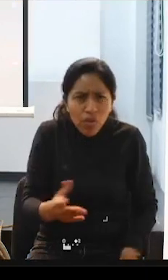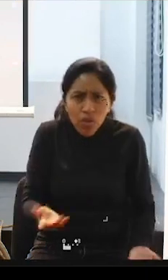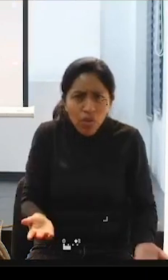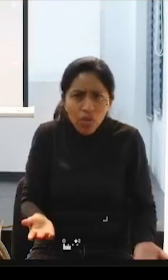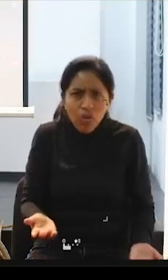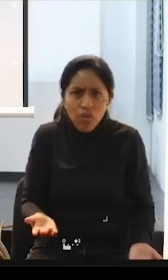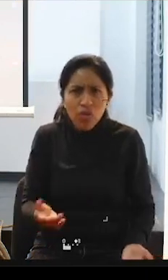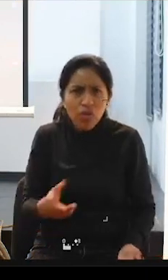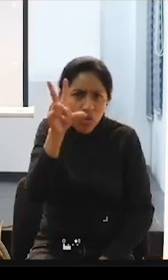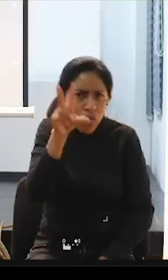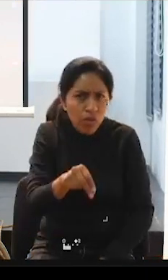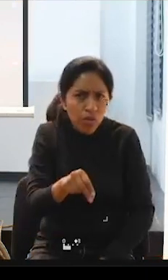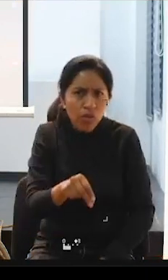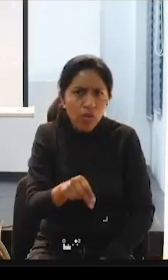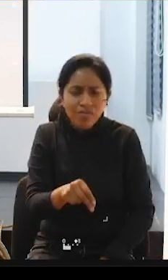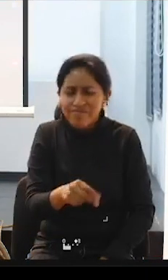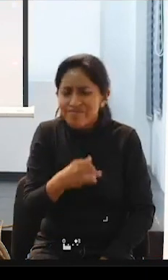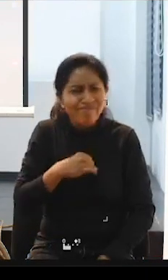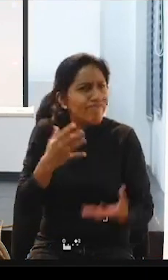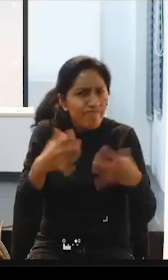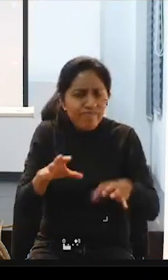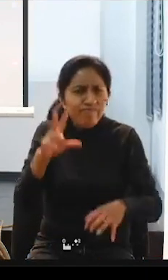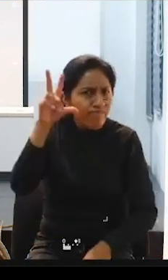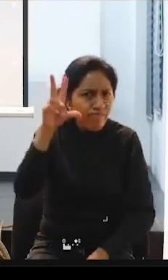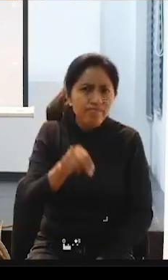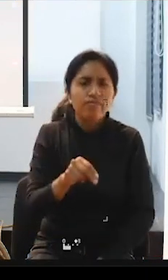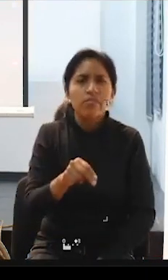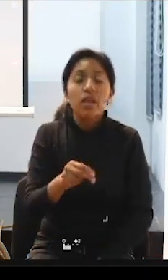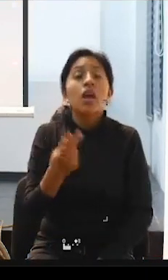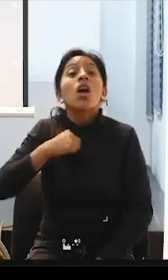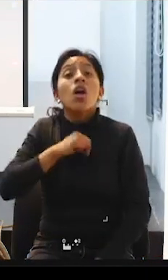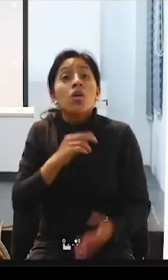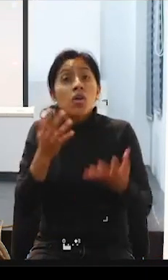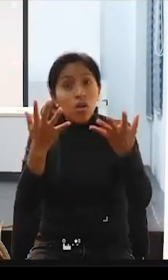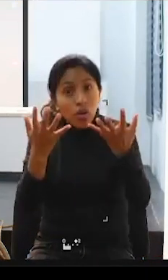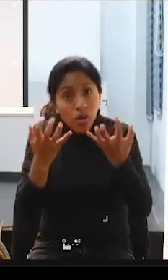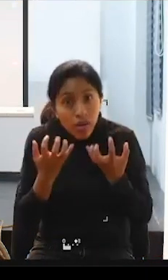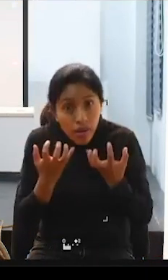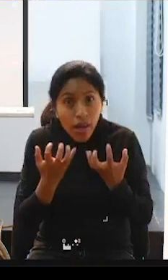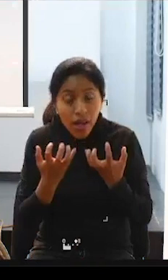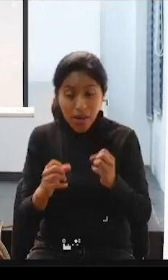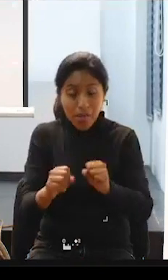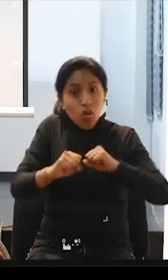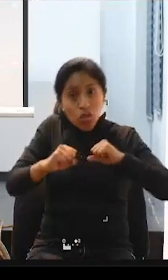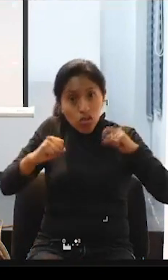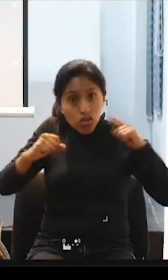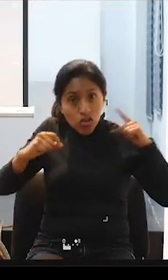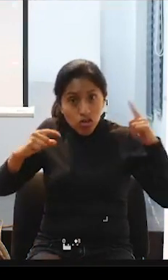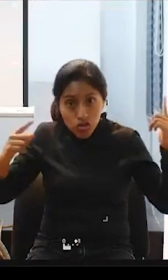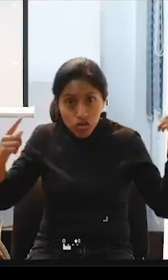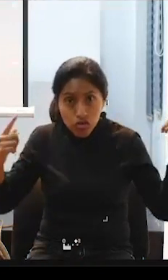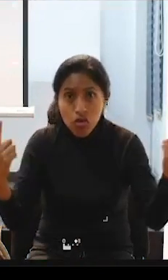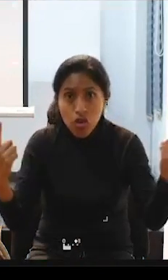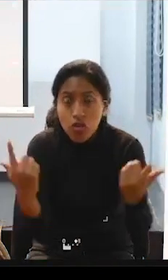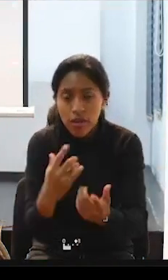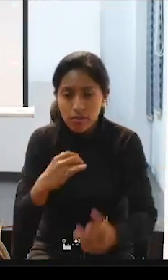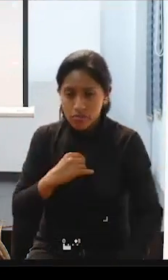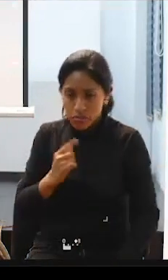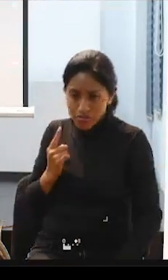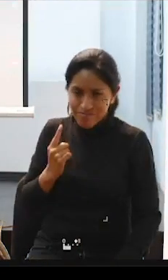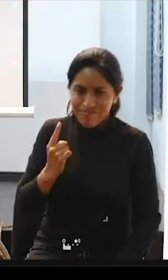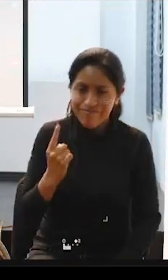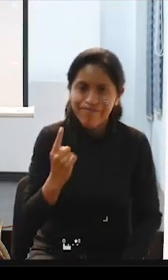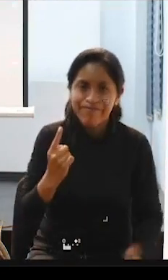no, no, lo que tenemos es que conseguir realmente una sociedad en la que podamos convivir todas las